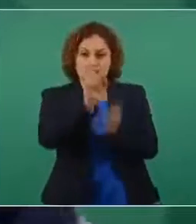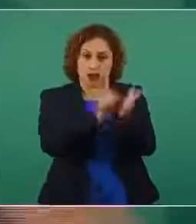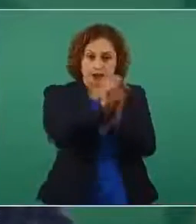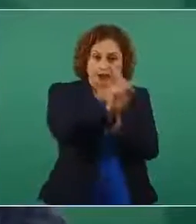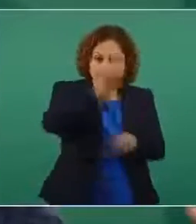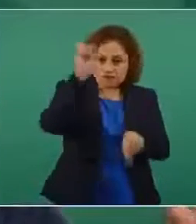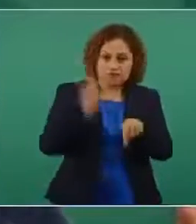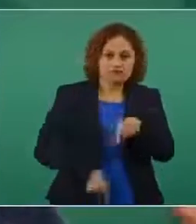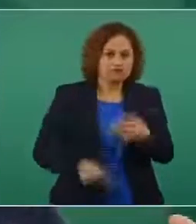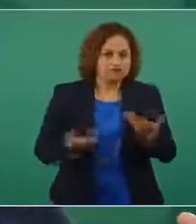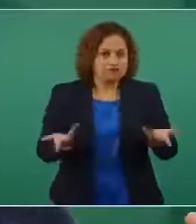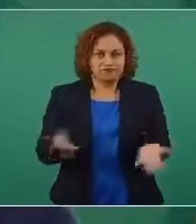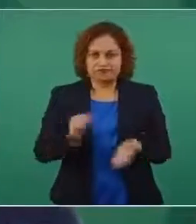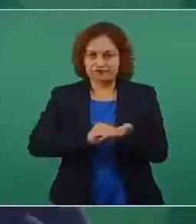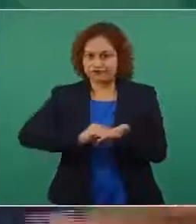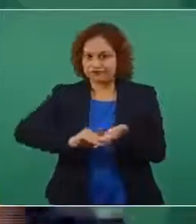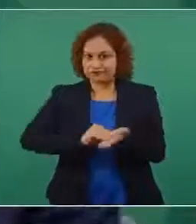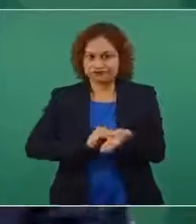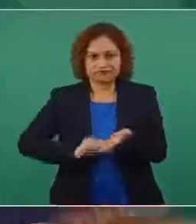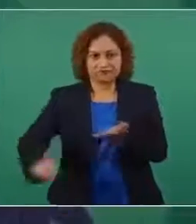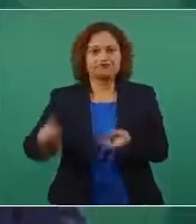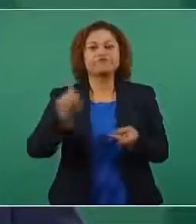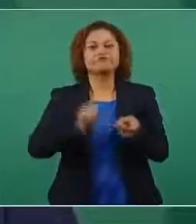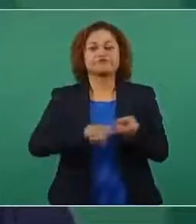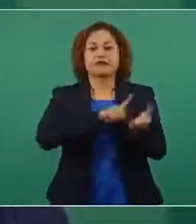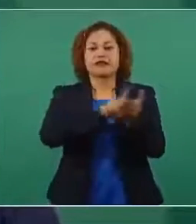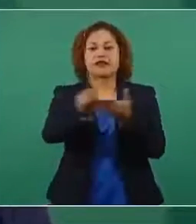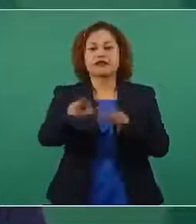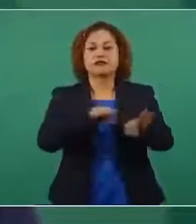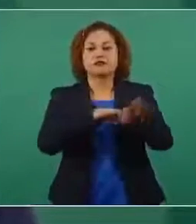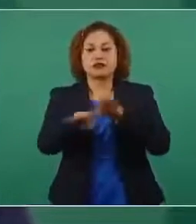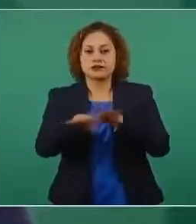desapareció el derecho laboral